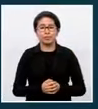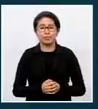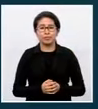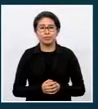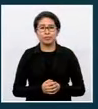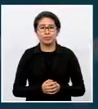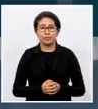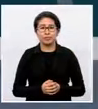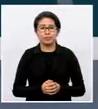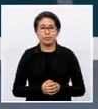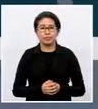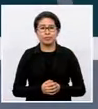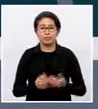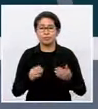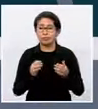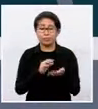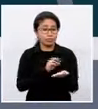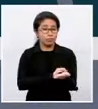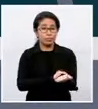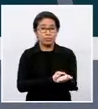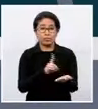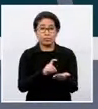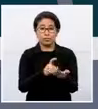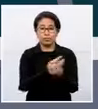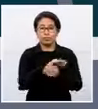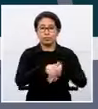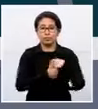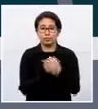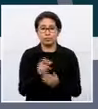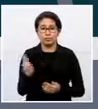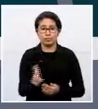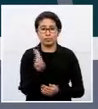o desinfectarse con alcohol al 70%.